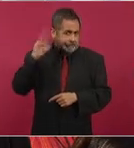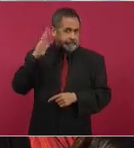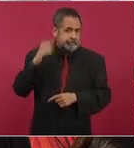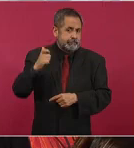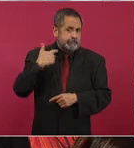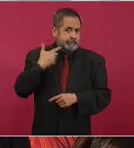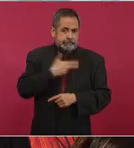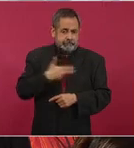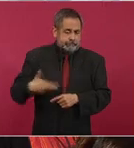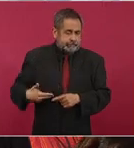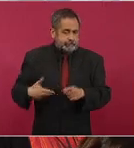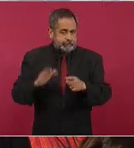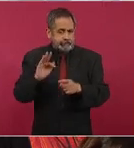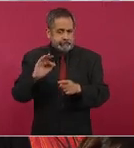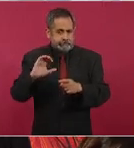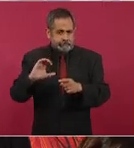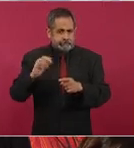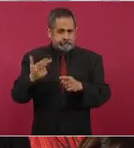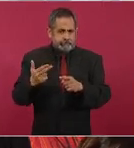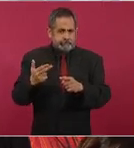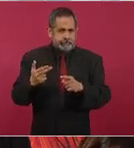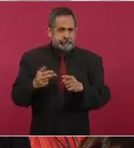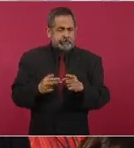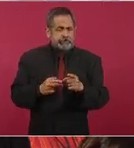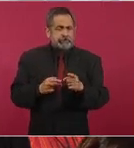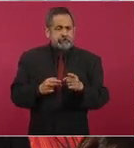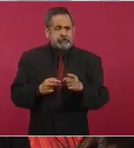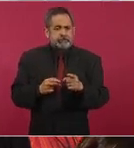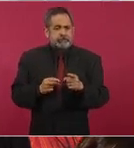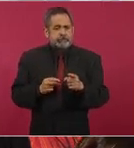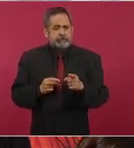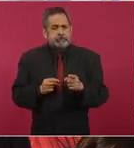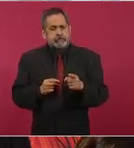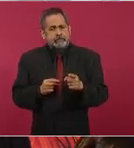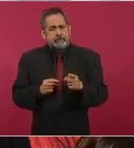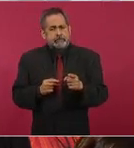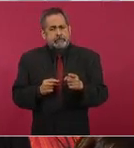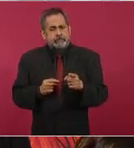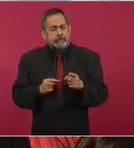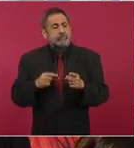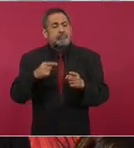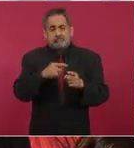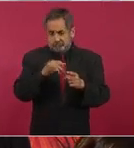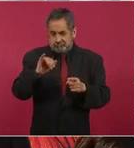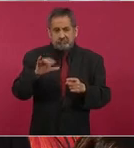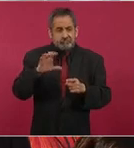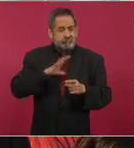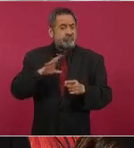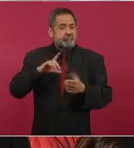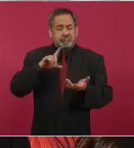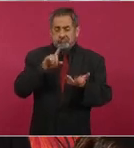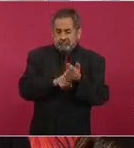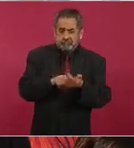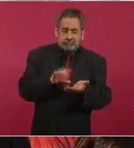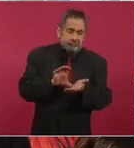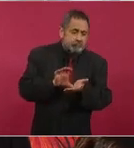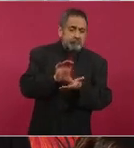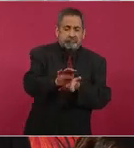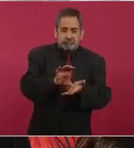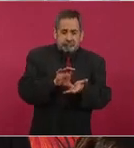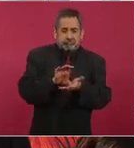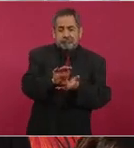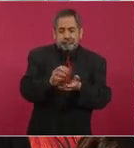el expresidente, se dieron estímulos, se dieron